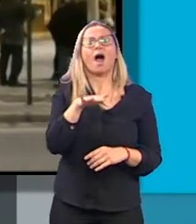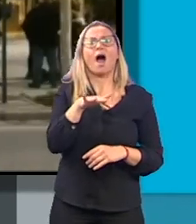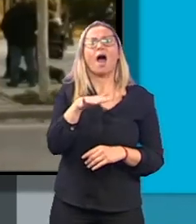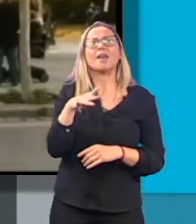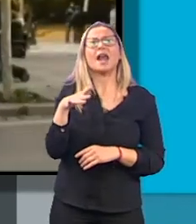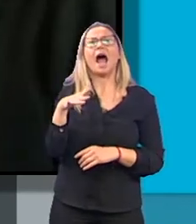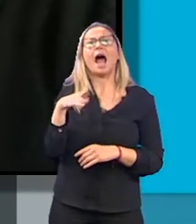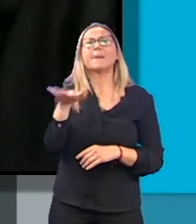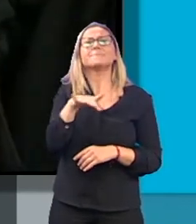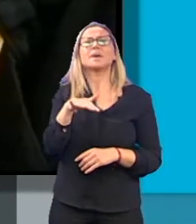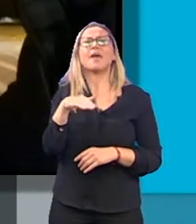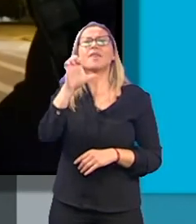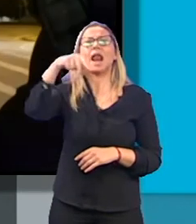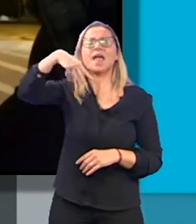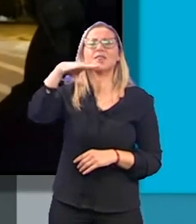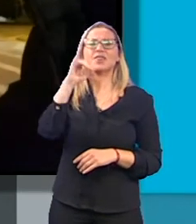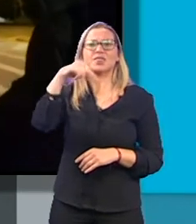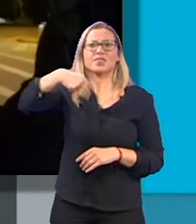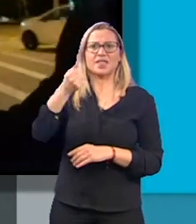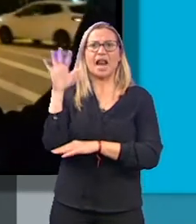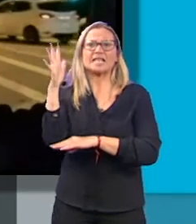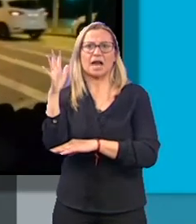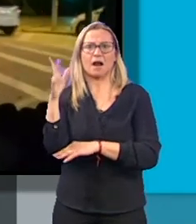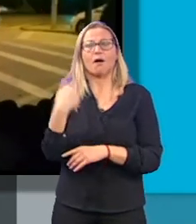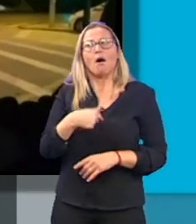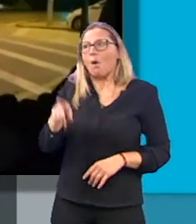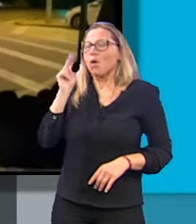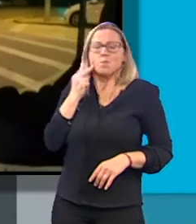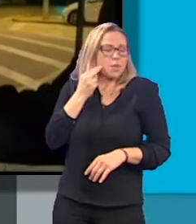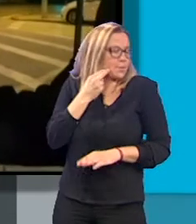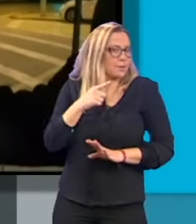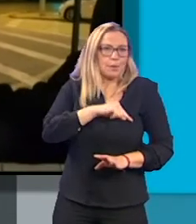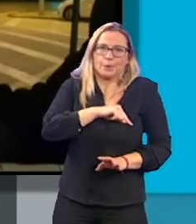encina, en la chana. Mucho, mucho miedo, hijo, mucho miedo, muchísimo.